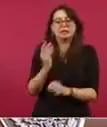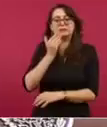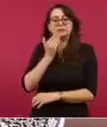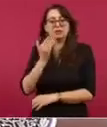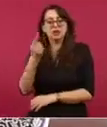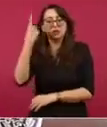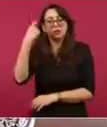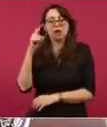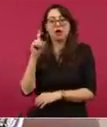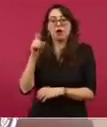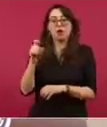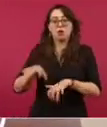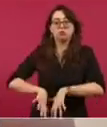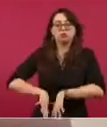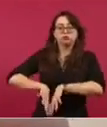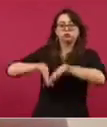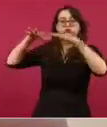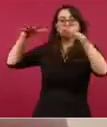inundaciones,